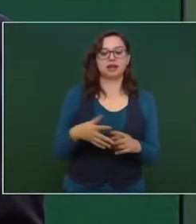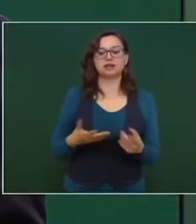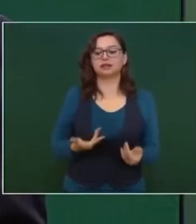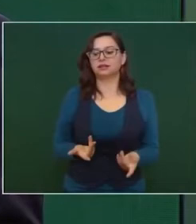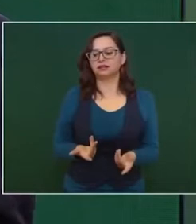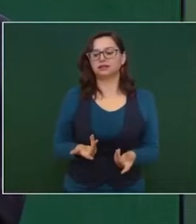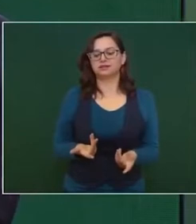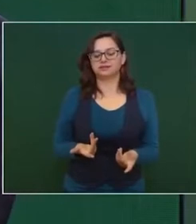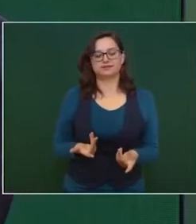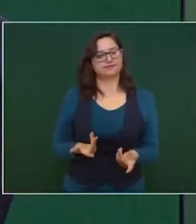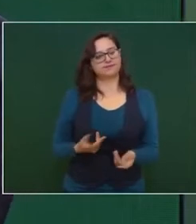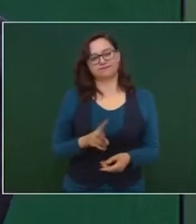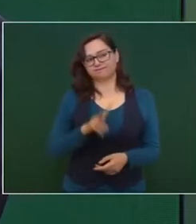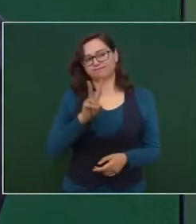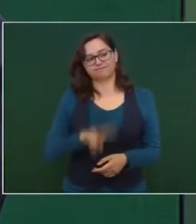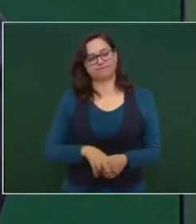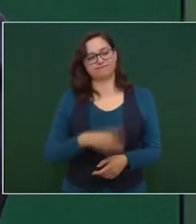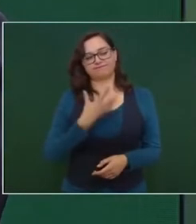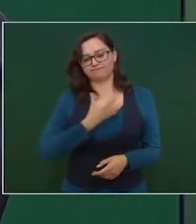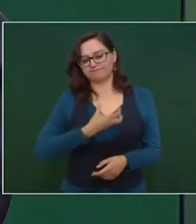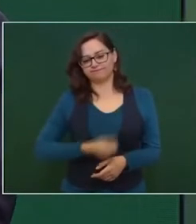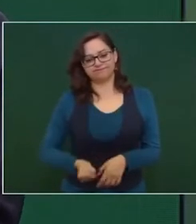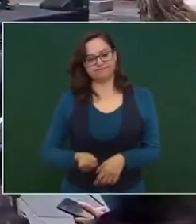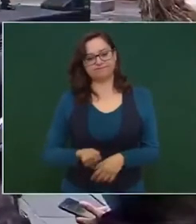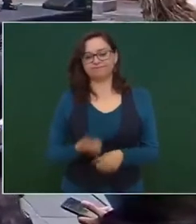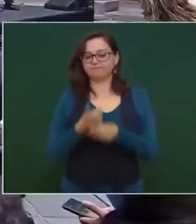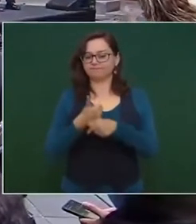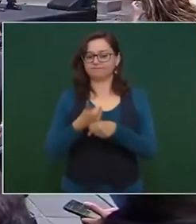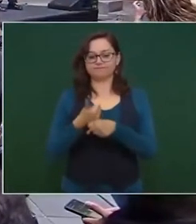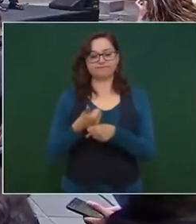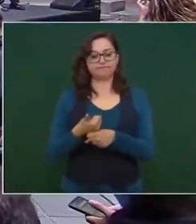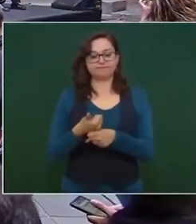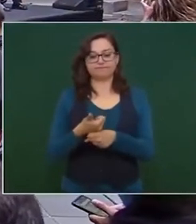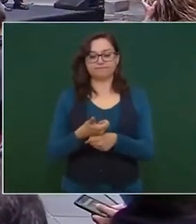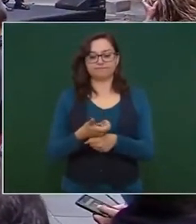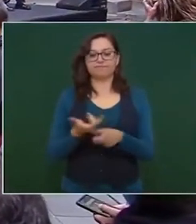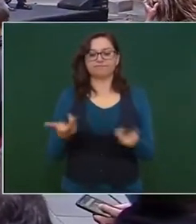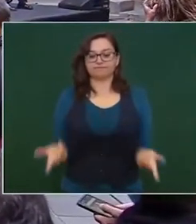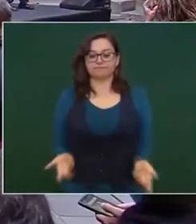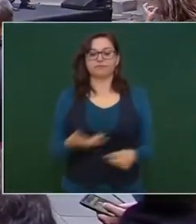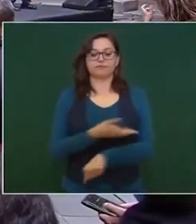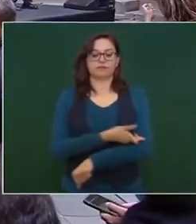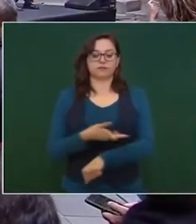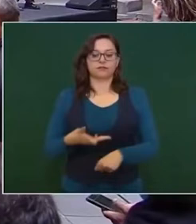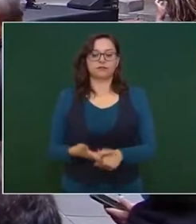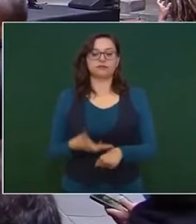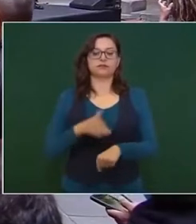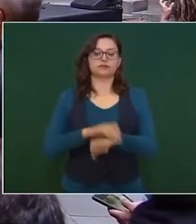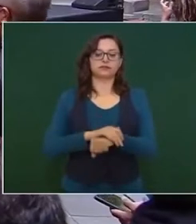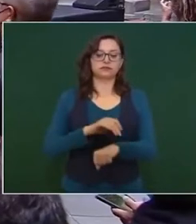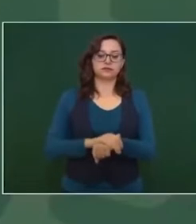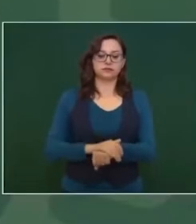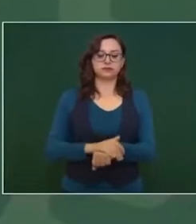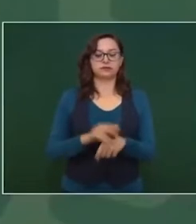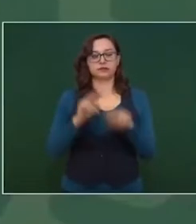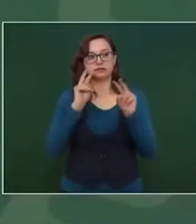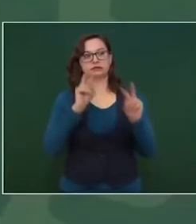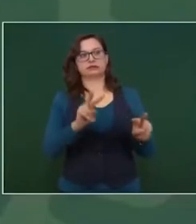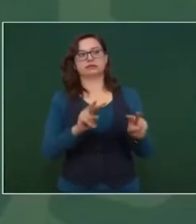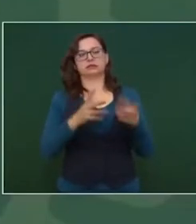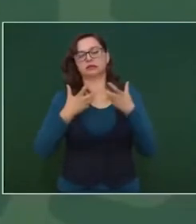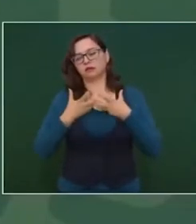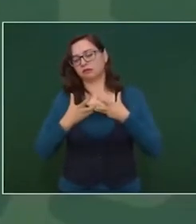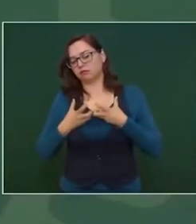que causan pues mucho dolor en las familias en los amigos en la